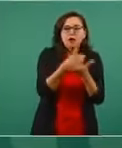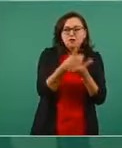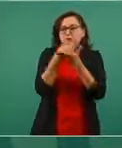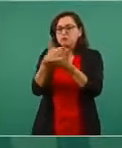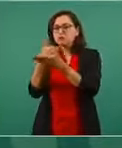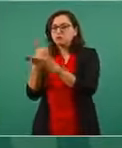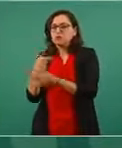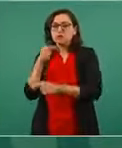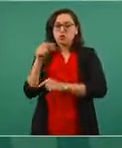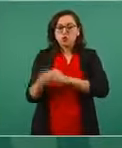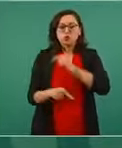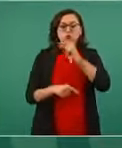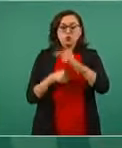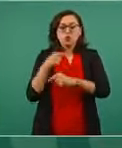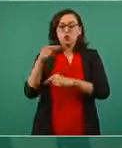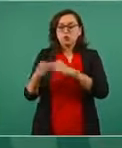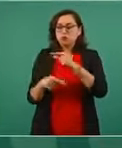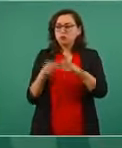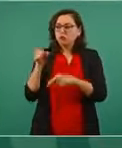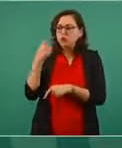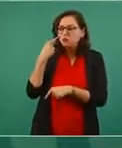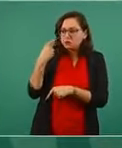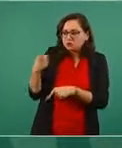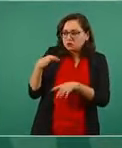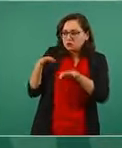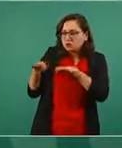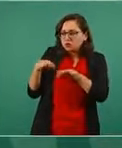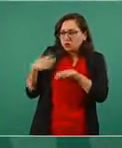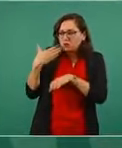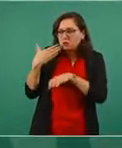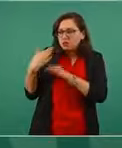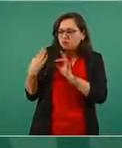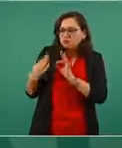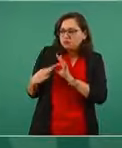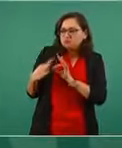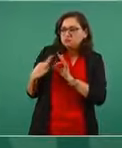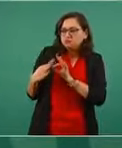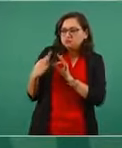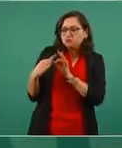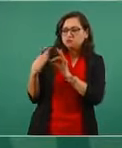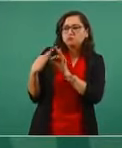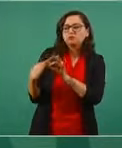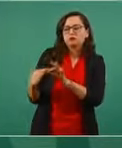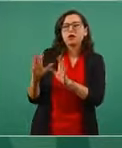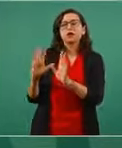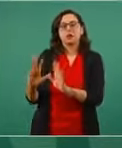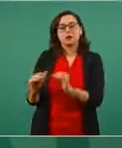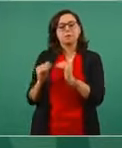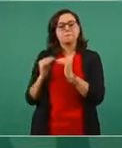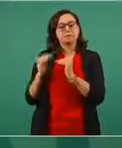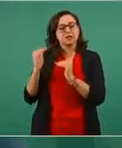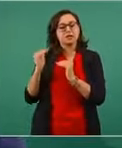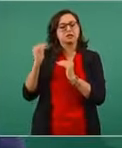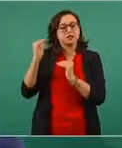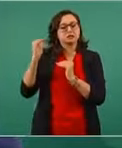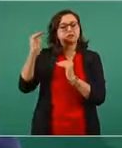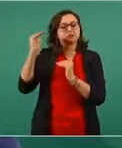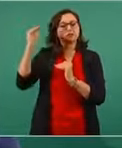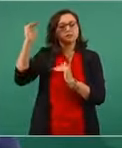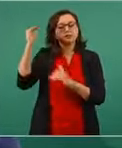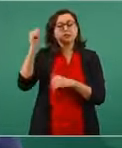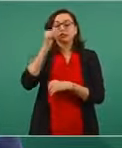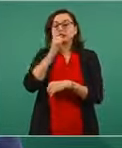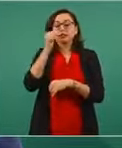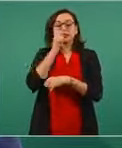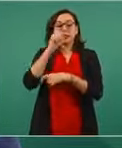así, escalando y siempre pensando